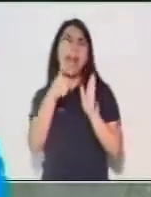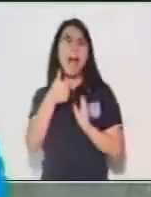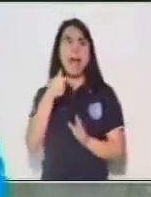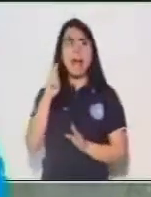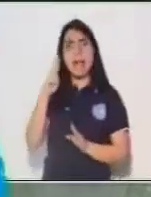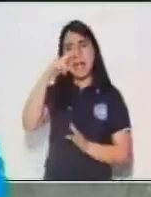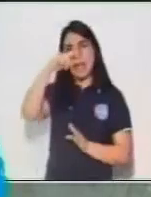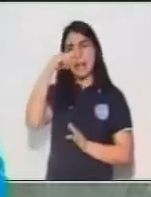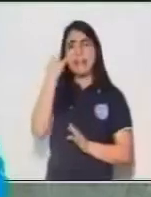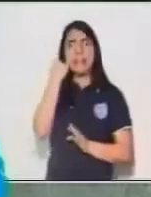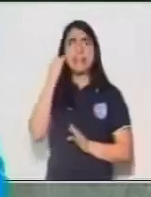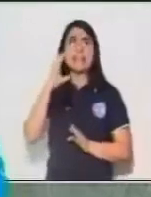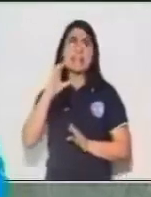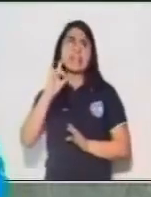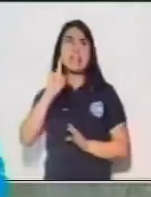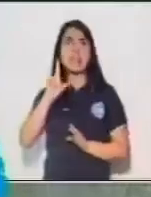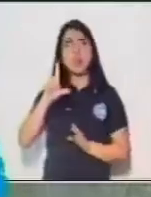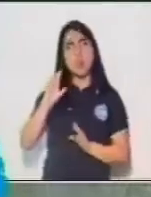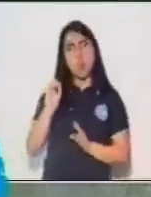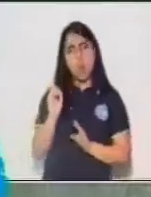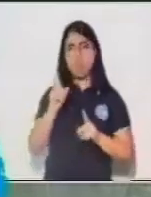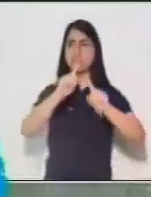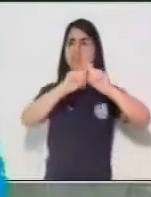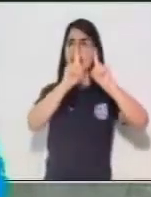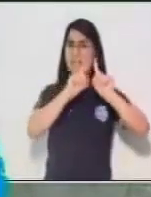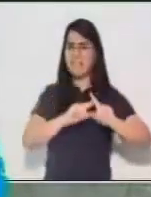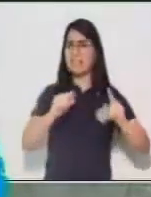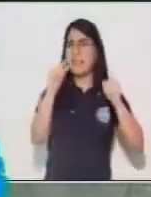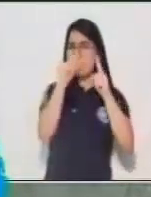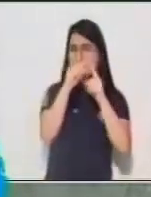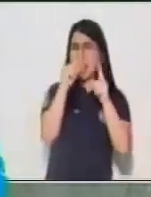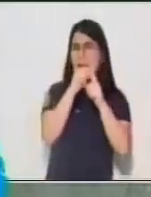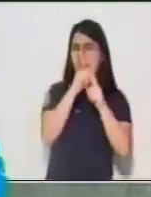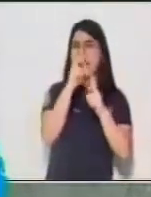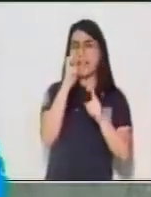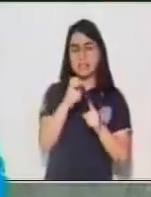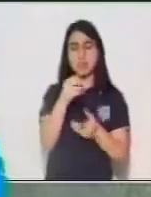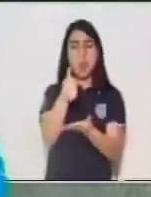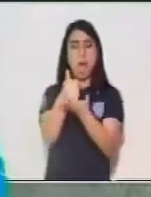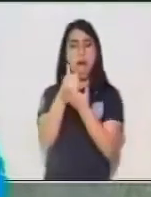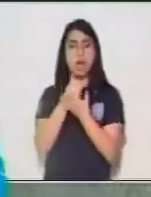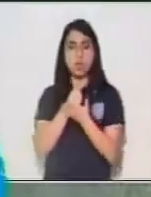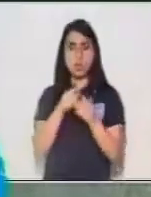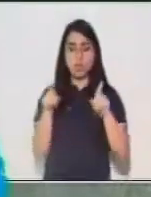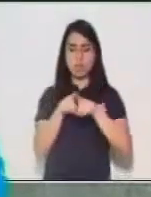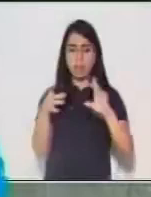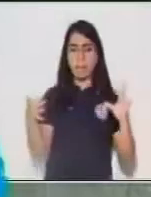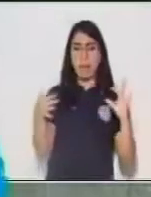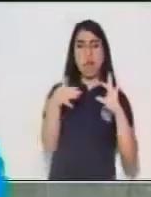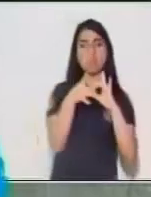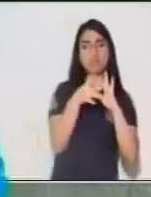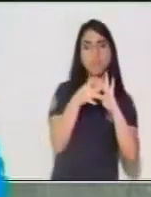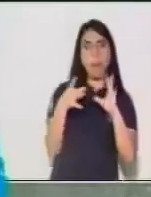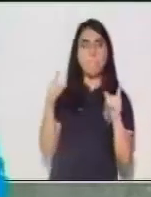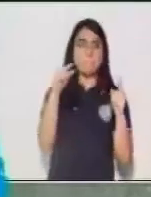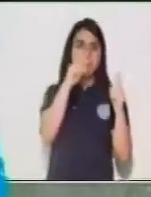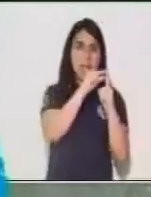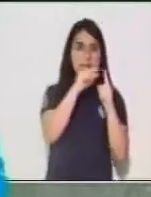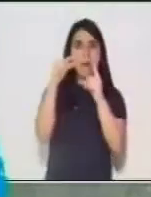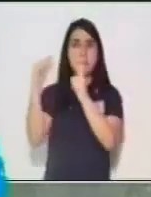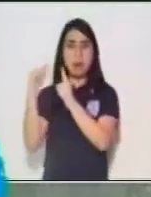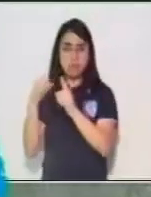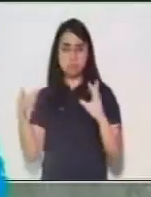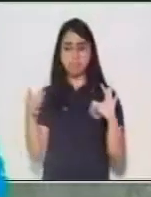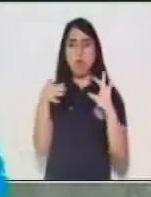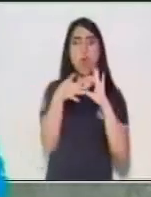ya has analizado cuáles son estas preposiciones. Y el último elemento del análisis de una oración